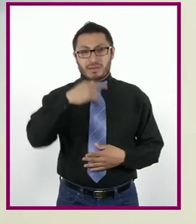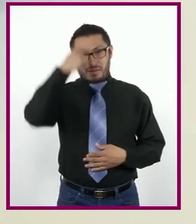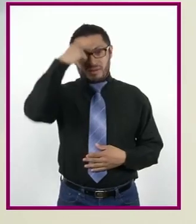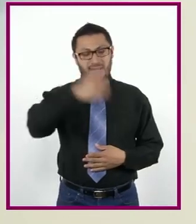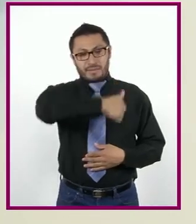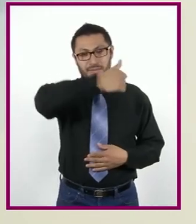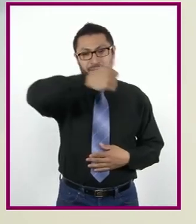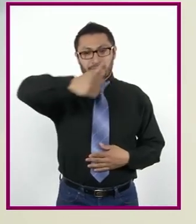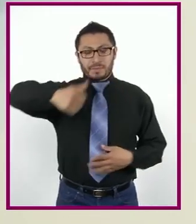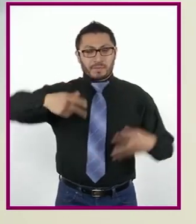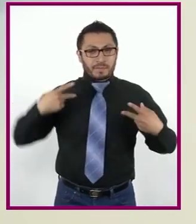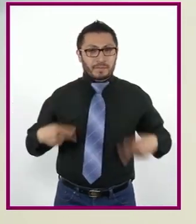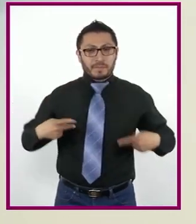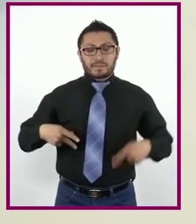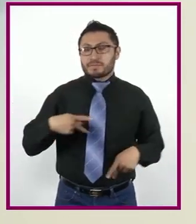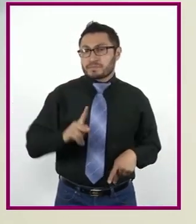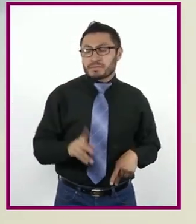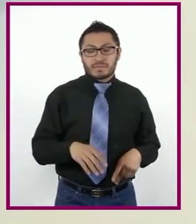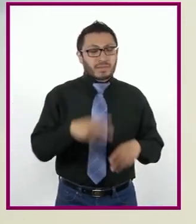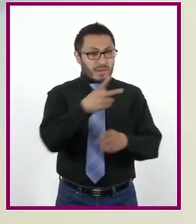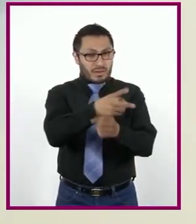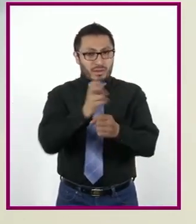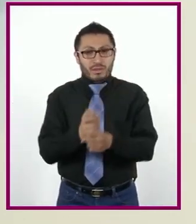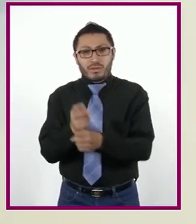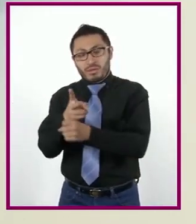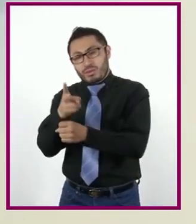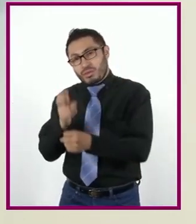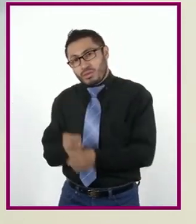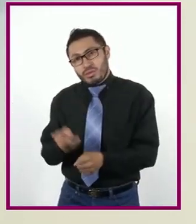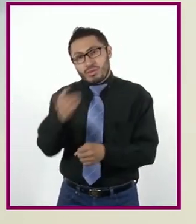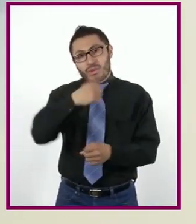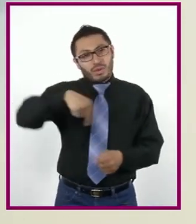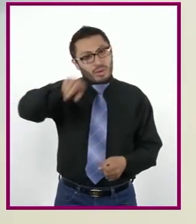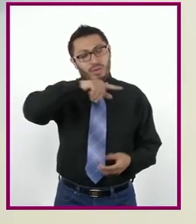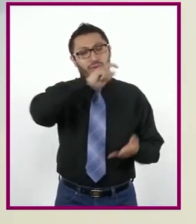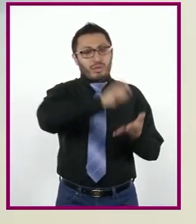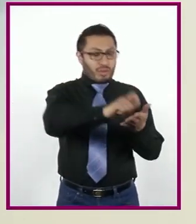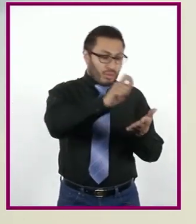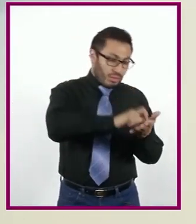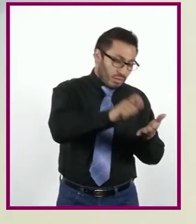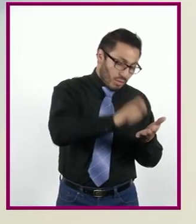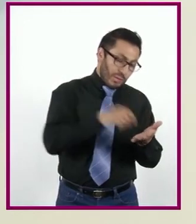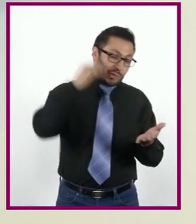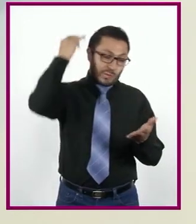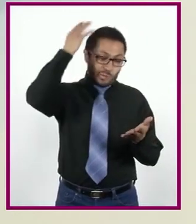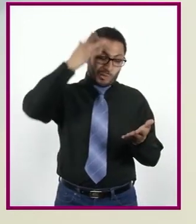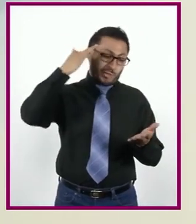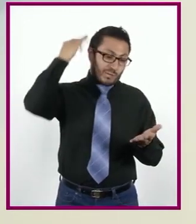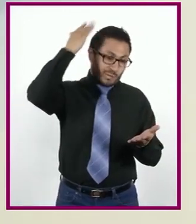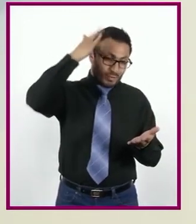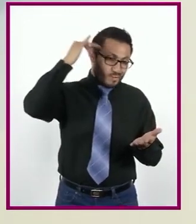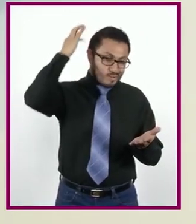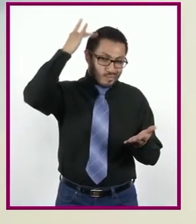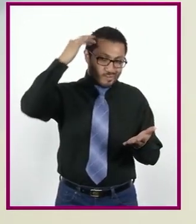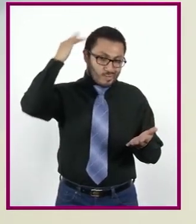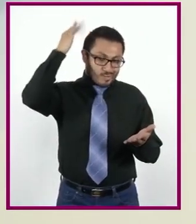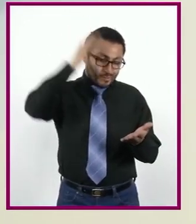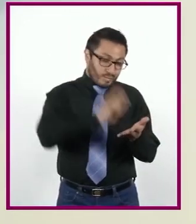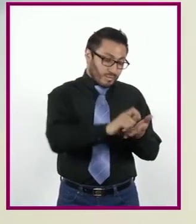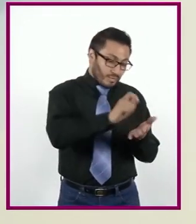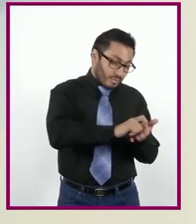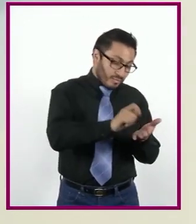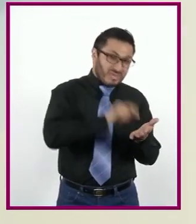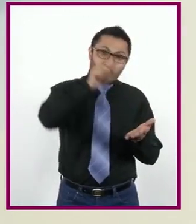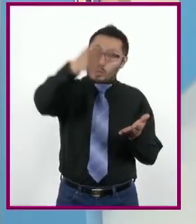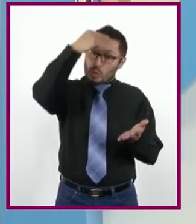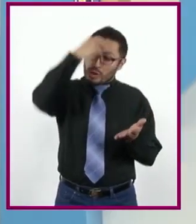Pero quisiera hacerles la invitación a que escriban a modo de reflexión si creen que México es un